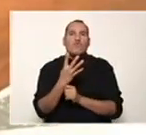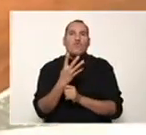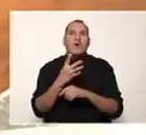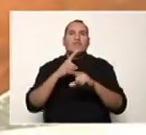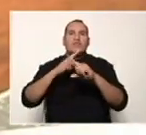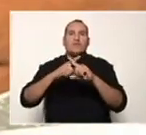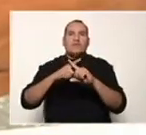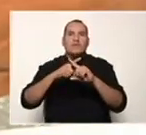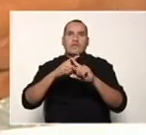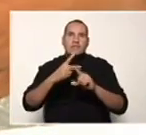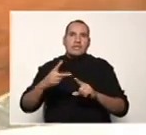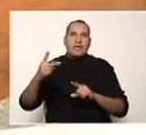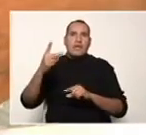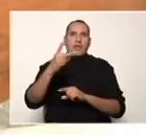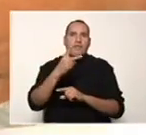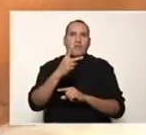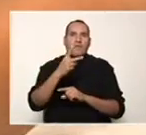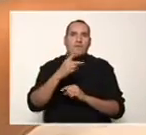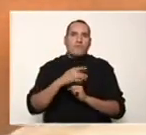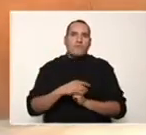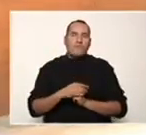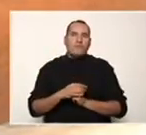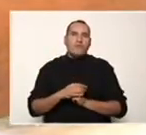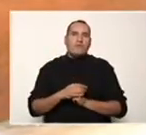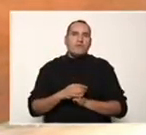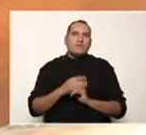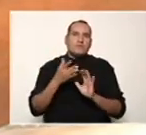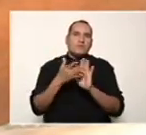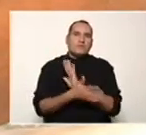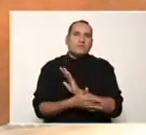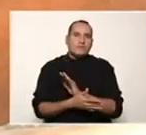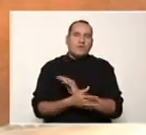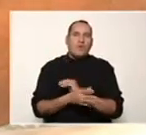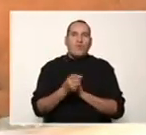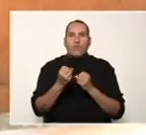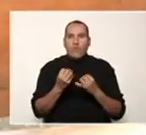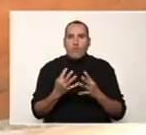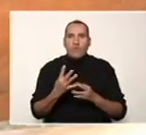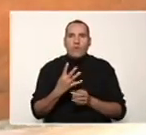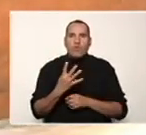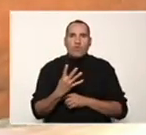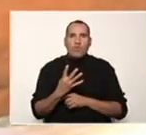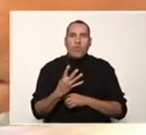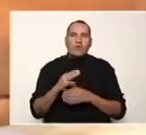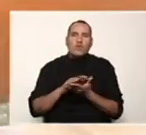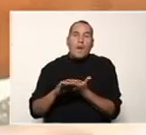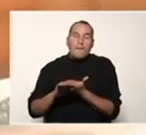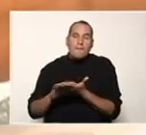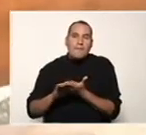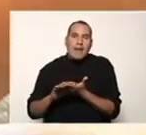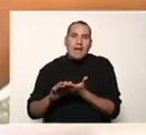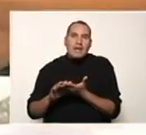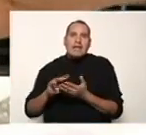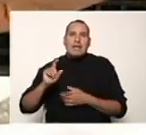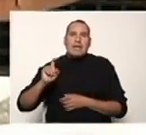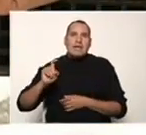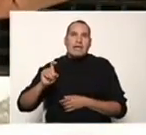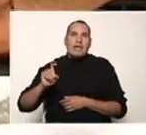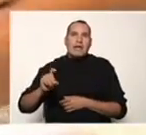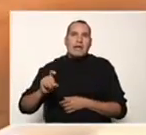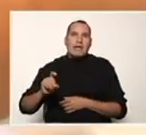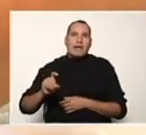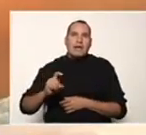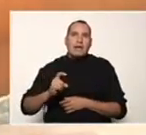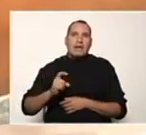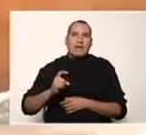a la 2, o 4X al cuadrado, que está representado con el número 4 en braille, la X, que a su vez es el